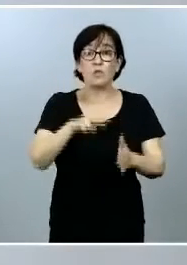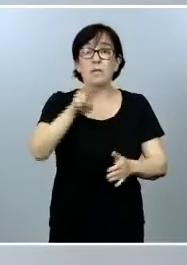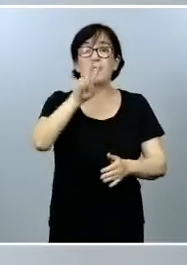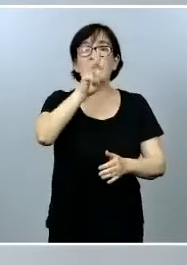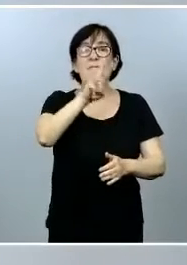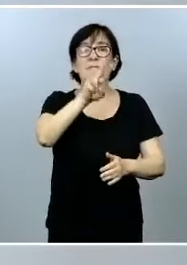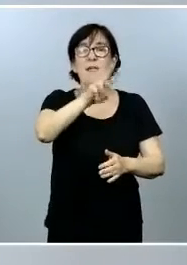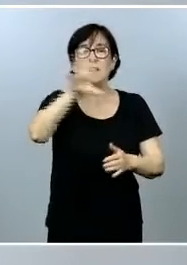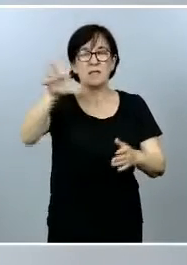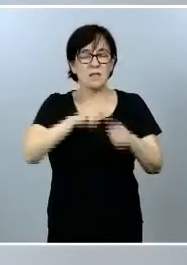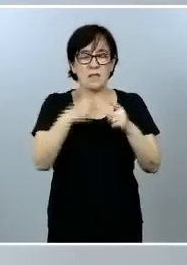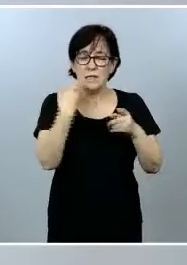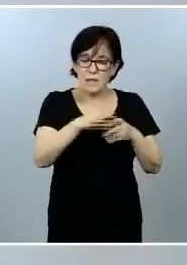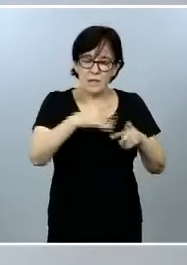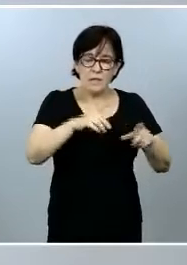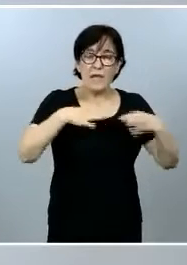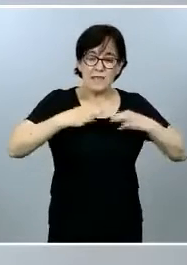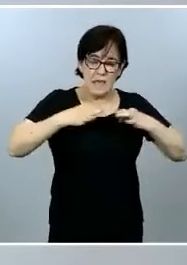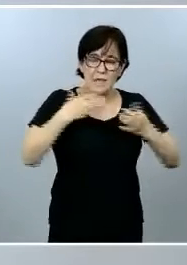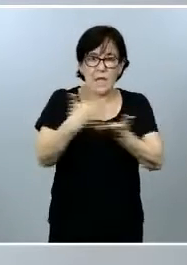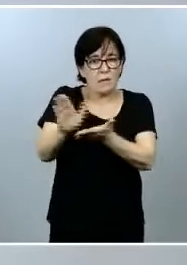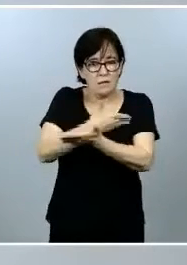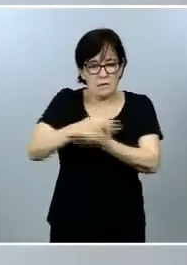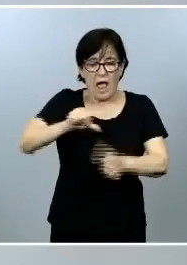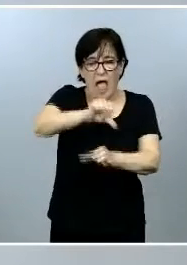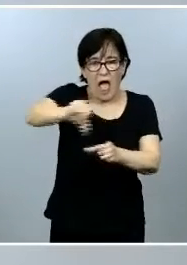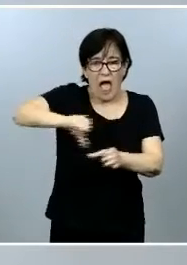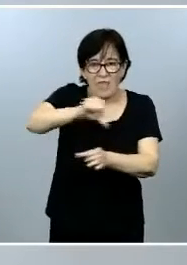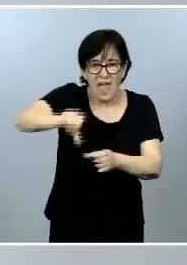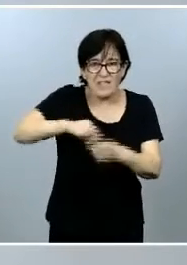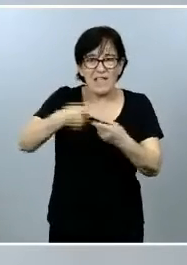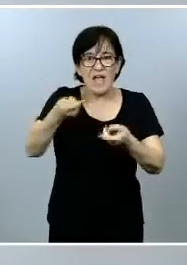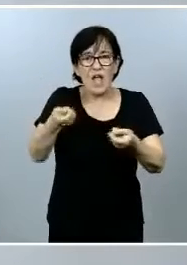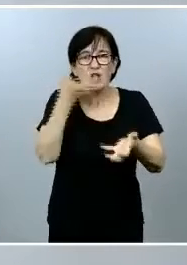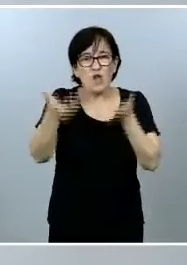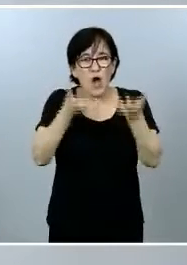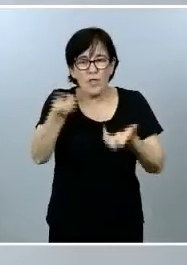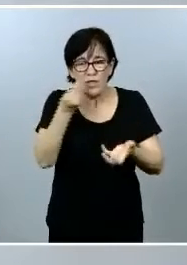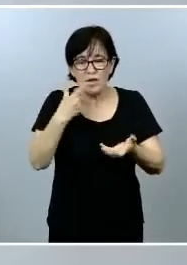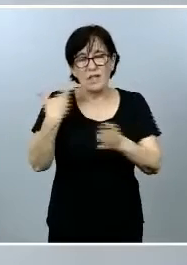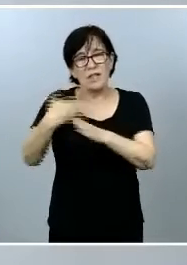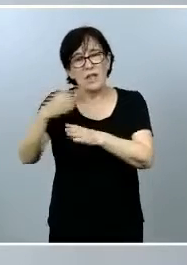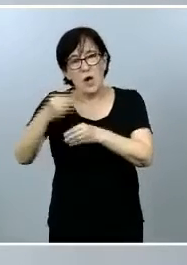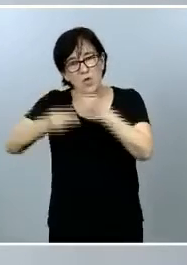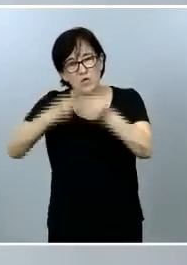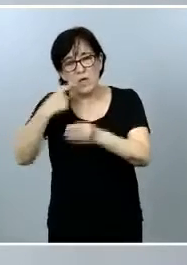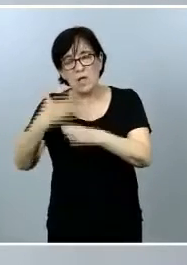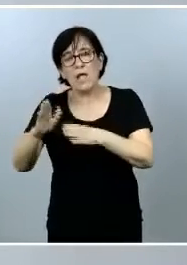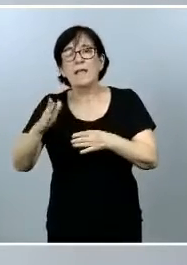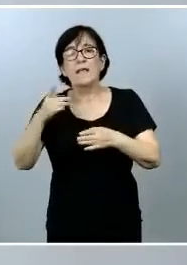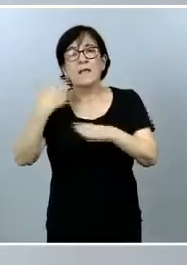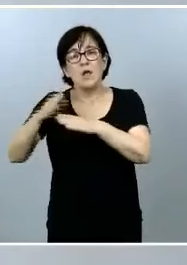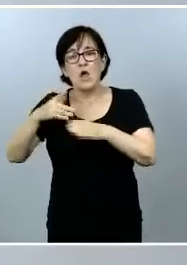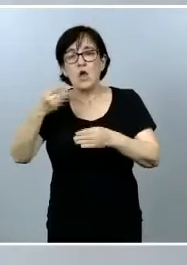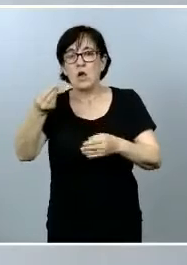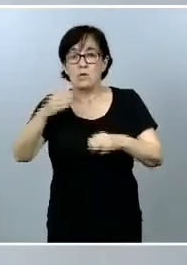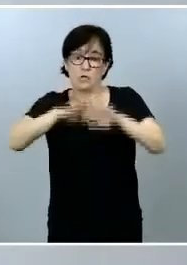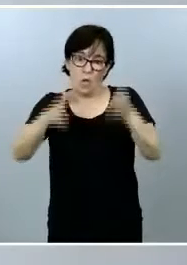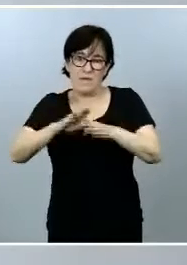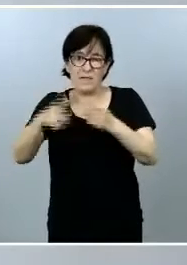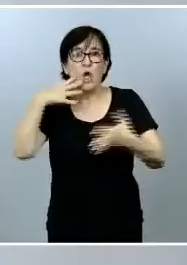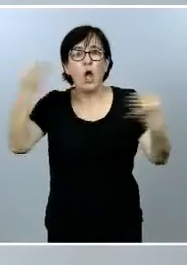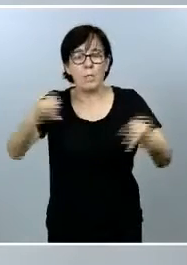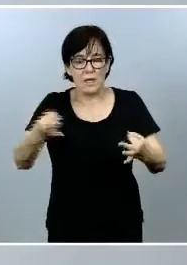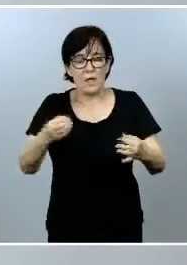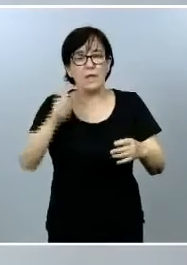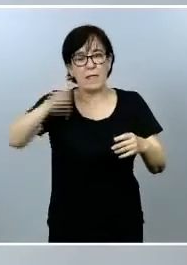recogida separada de textil, aceites de cocina usados y residuos domésticos peligrosos. Además, se adelanta